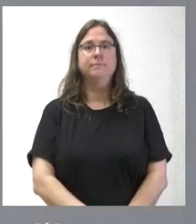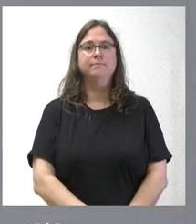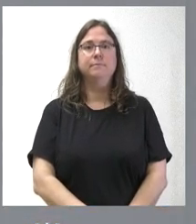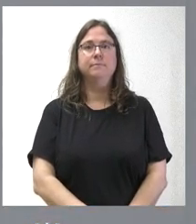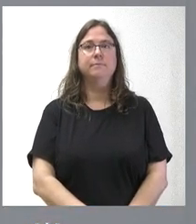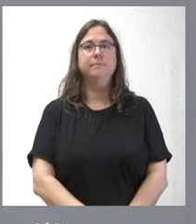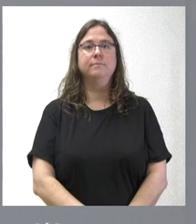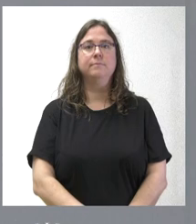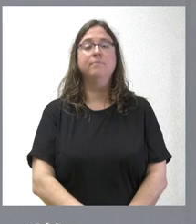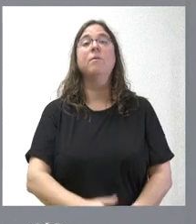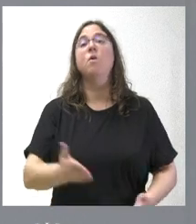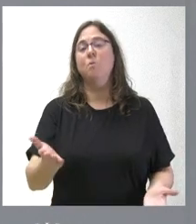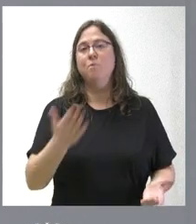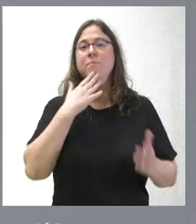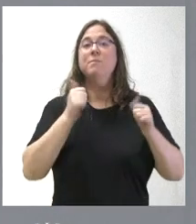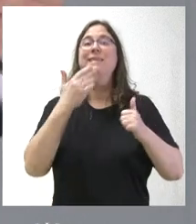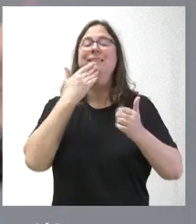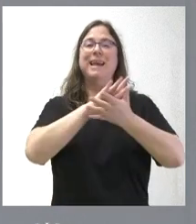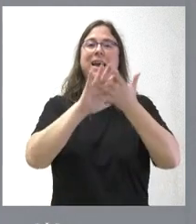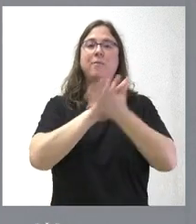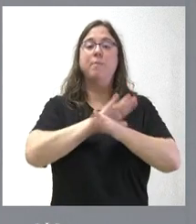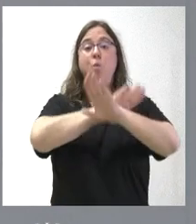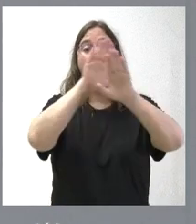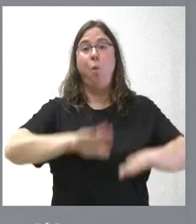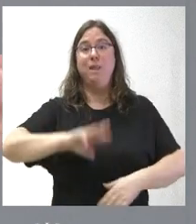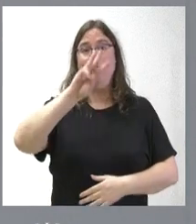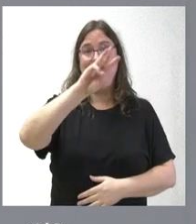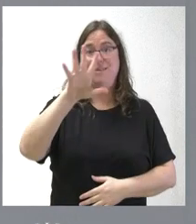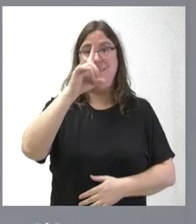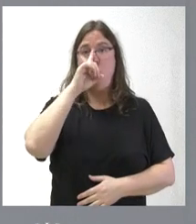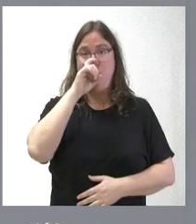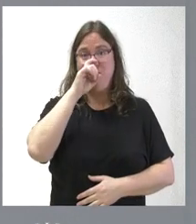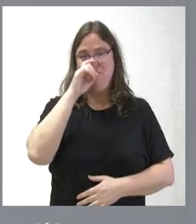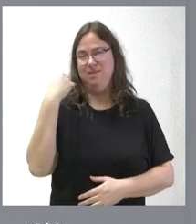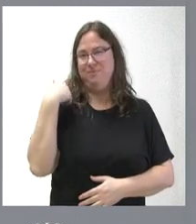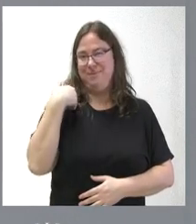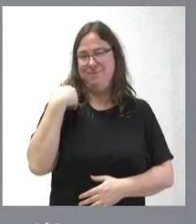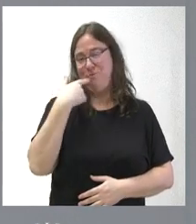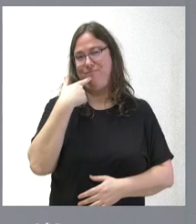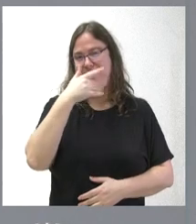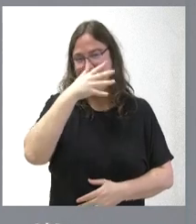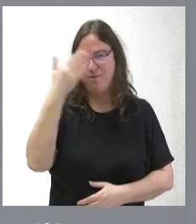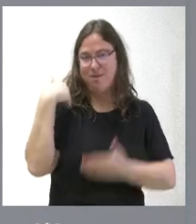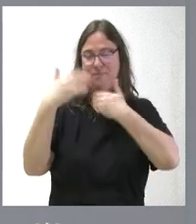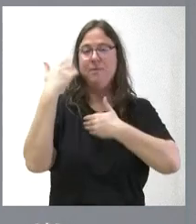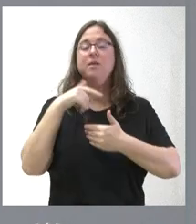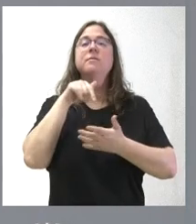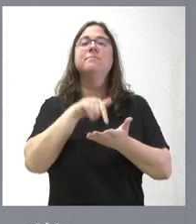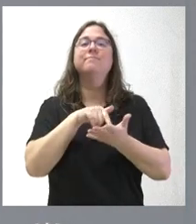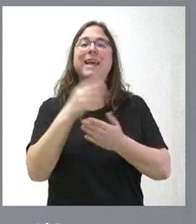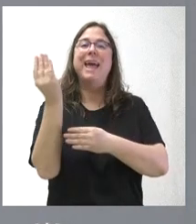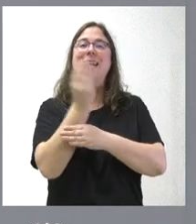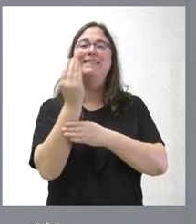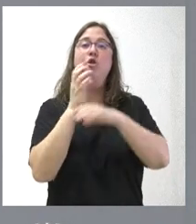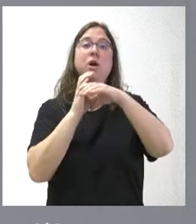Bueno, por comenzar, cuando se habla de los últimos 35 años, que es la denuncia de la que usted planteaba, hay que señalar que esta estación de